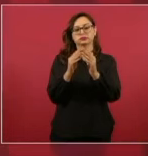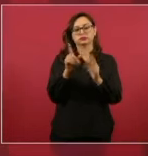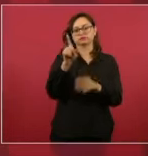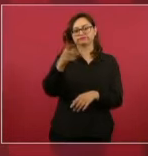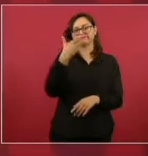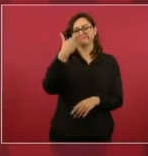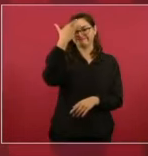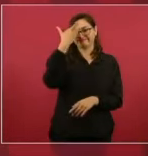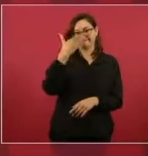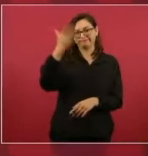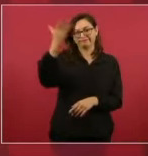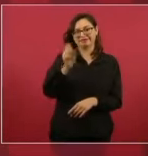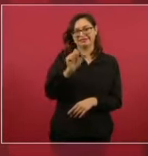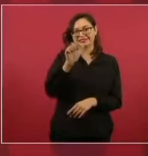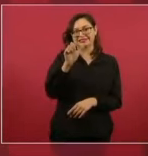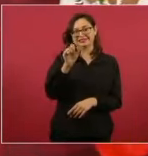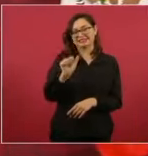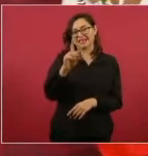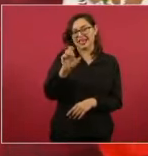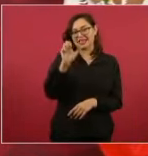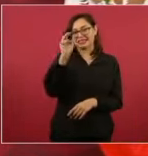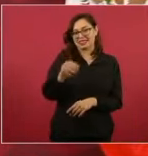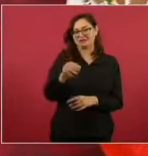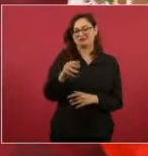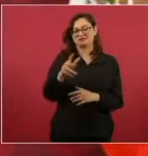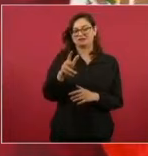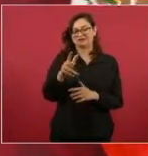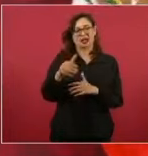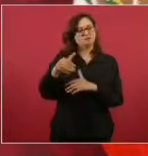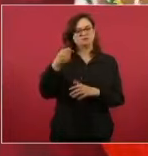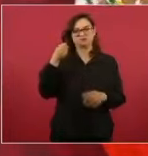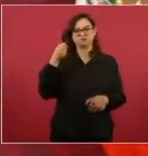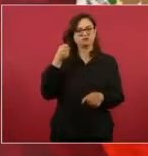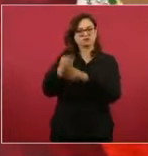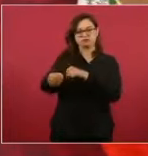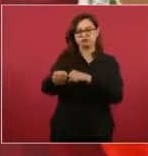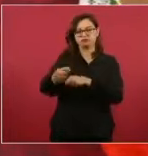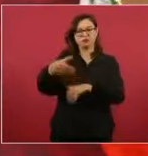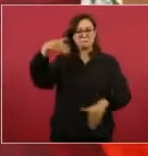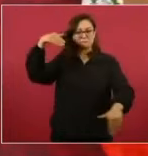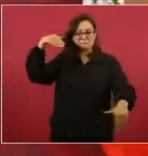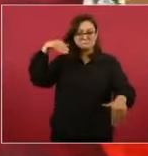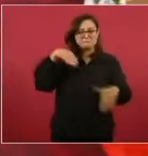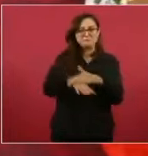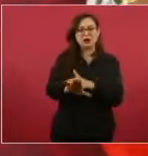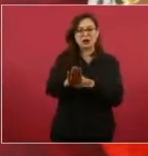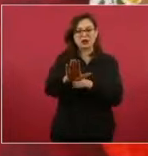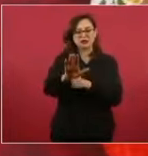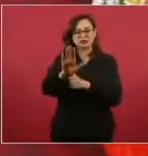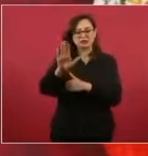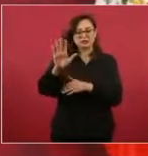y un reportero famoso